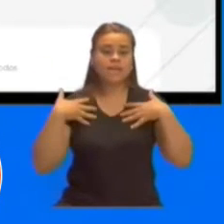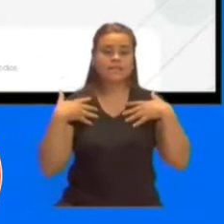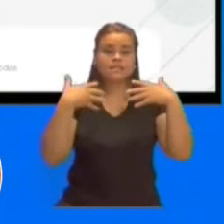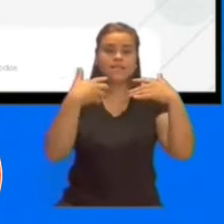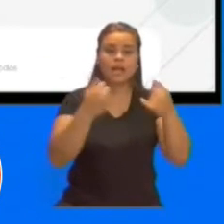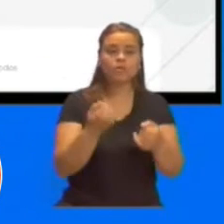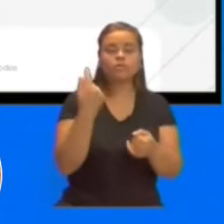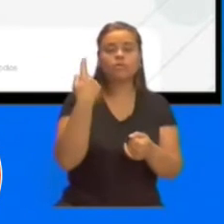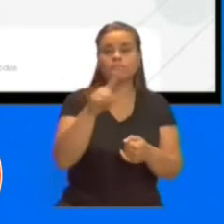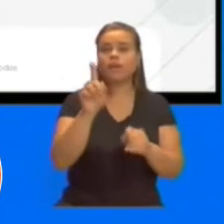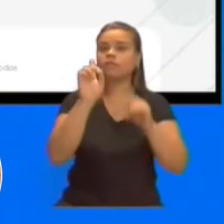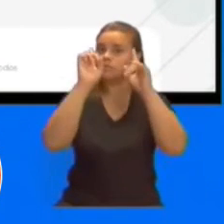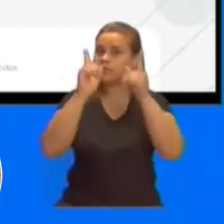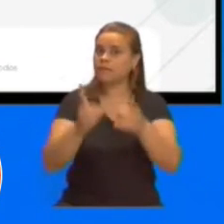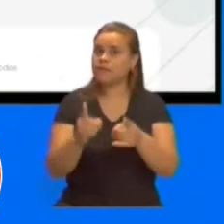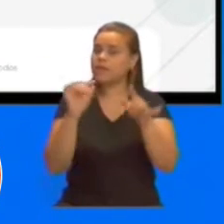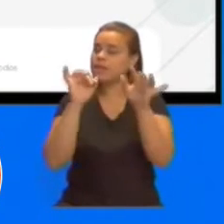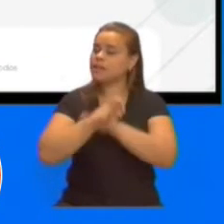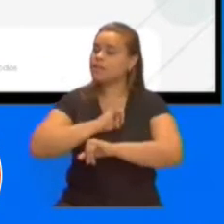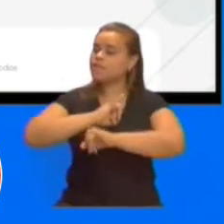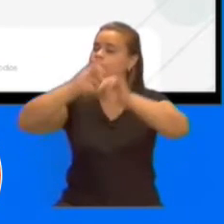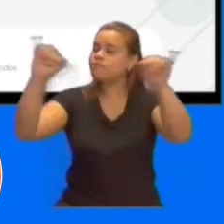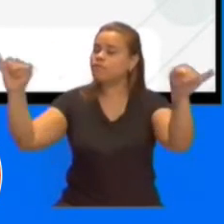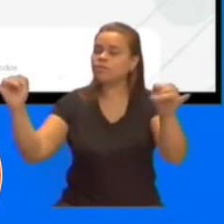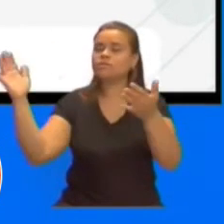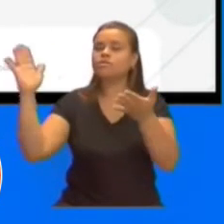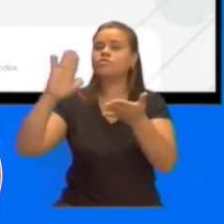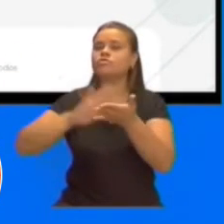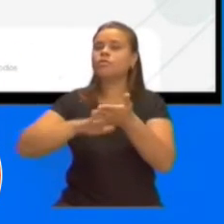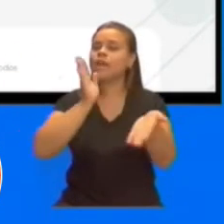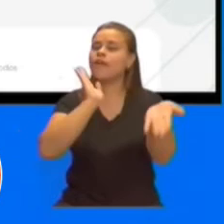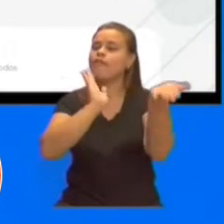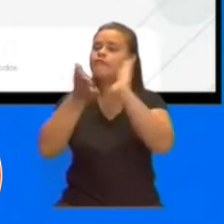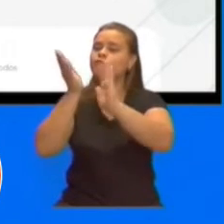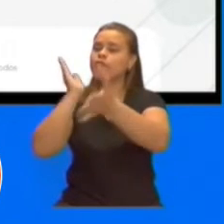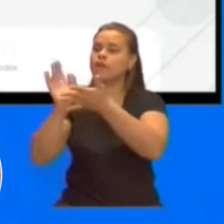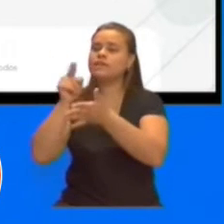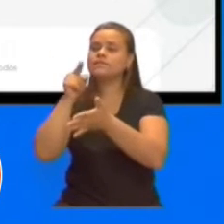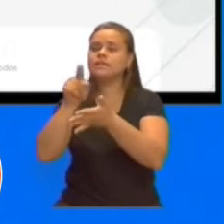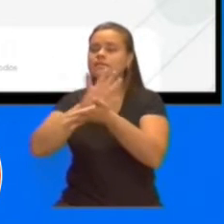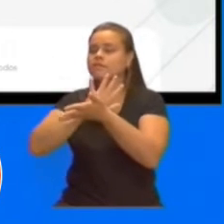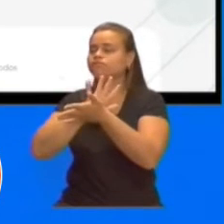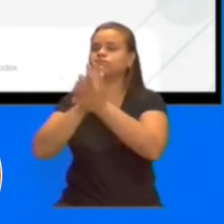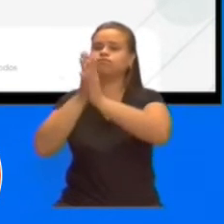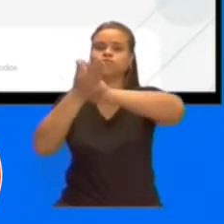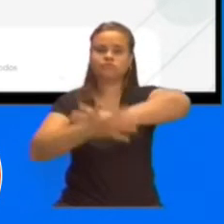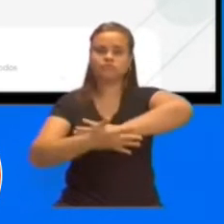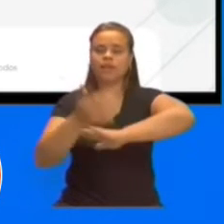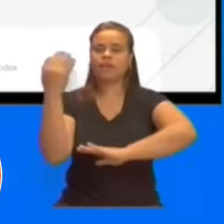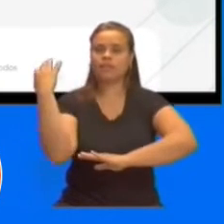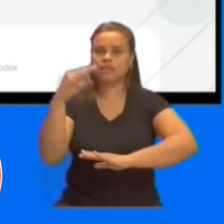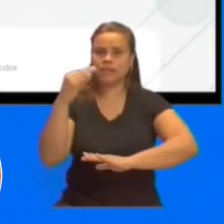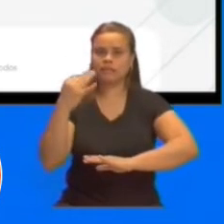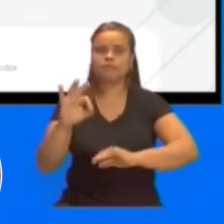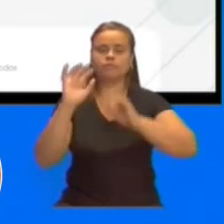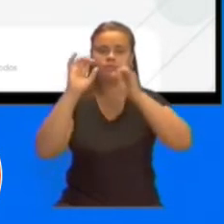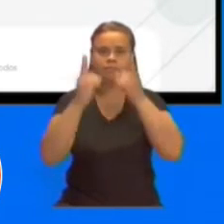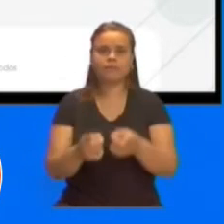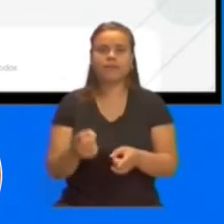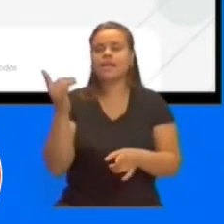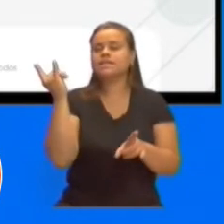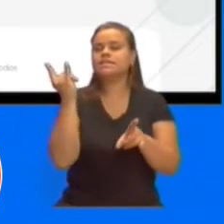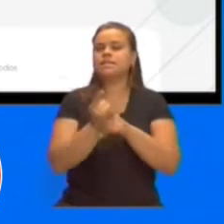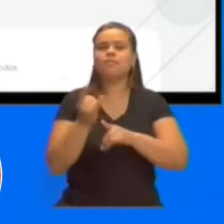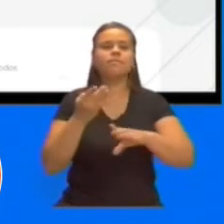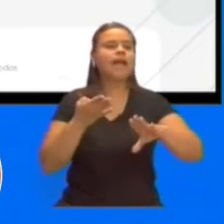enfermedad, sino que claramente es priorizar la prevención en materia de salud y, por supuesto, generar el acceso a la